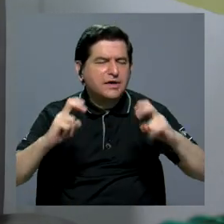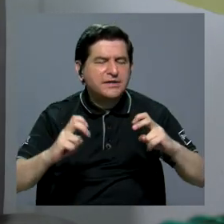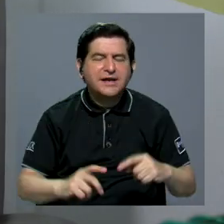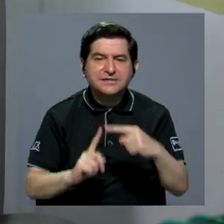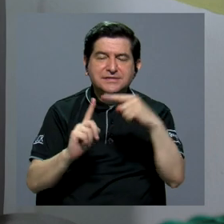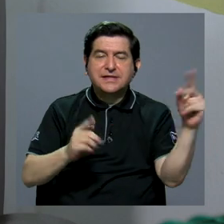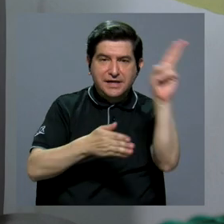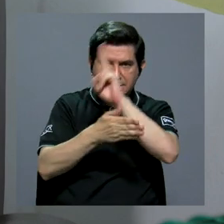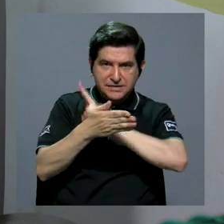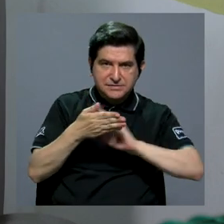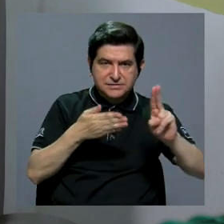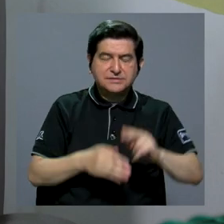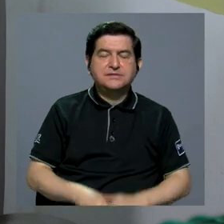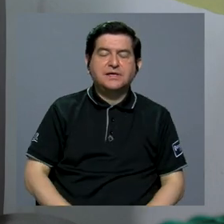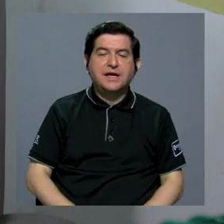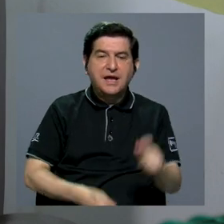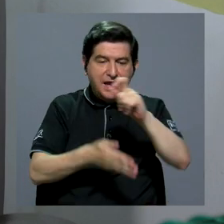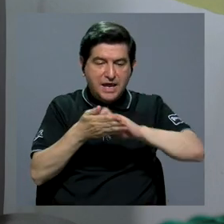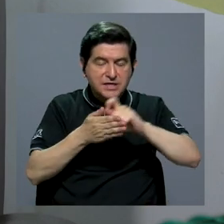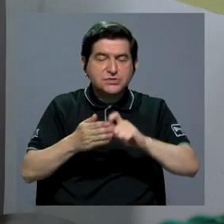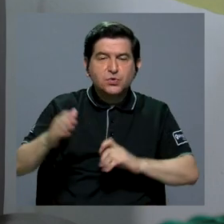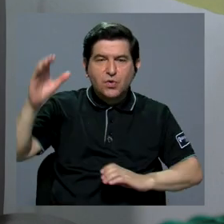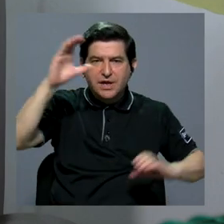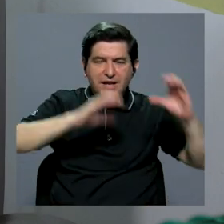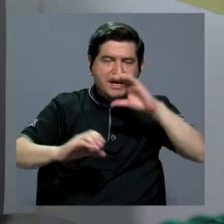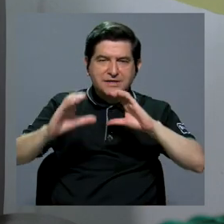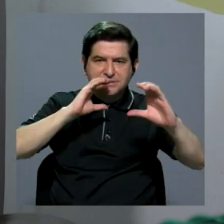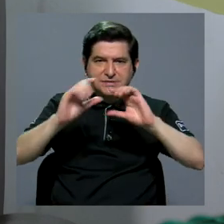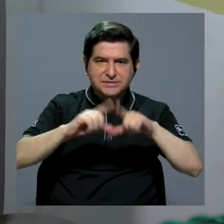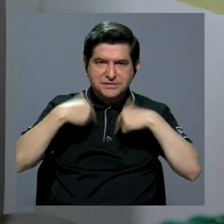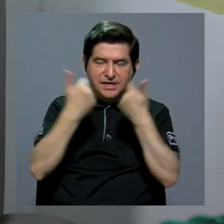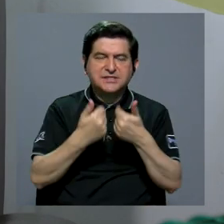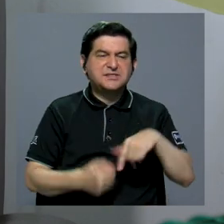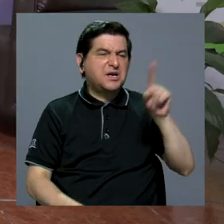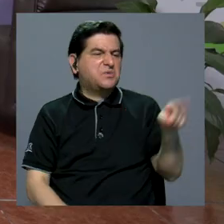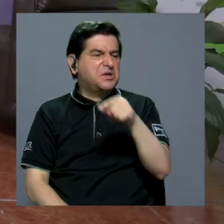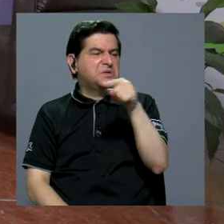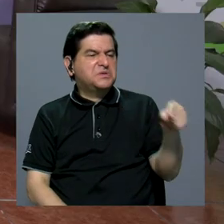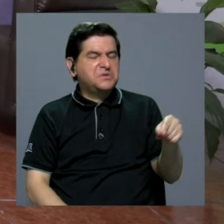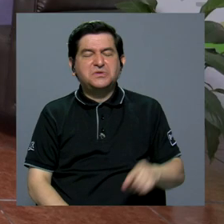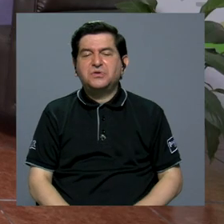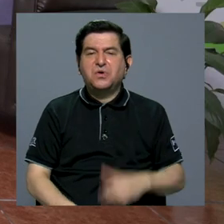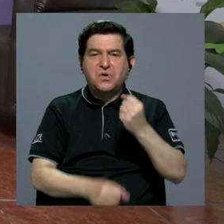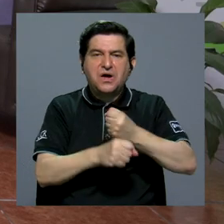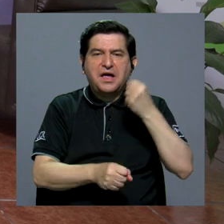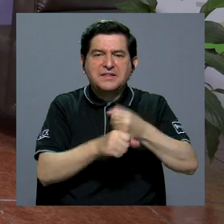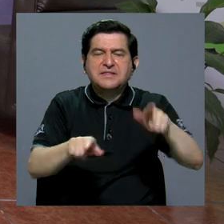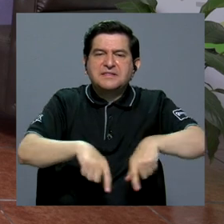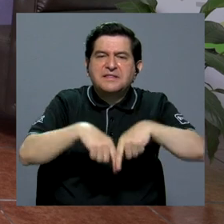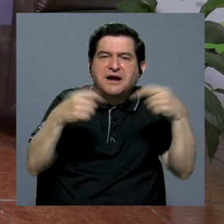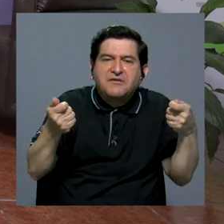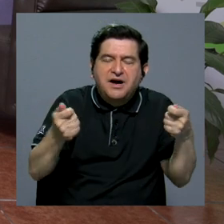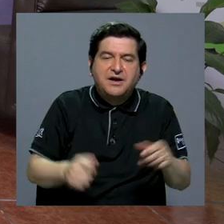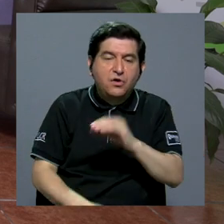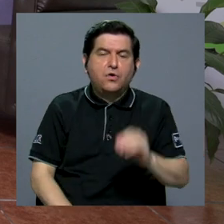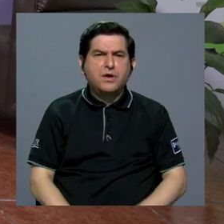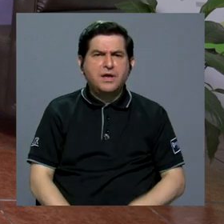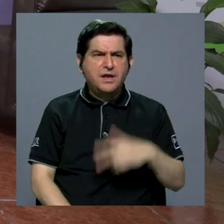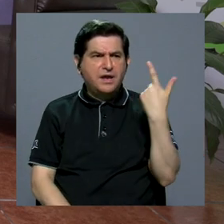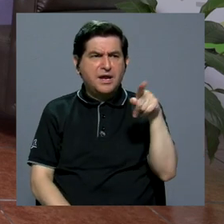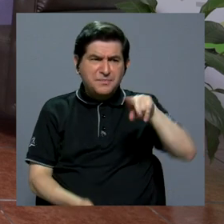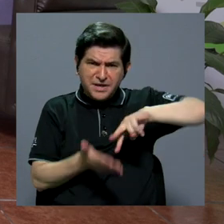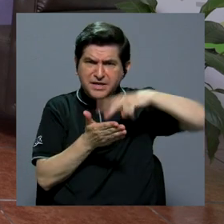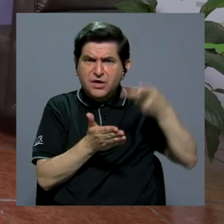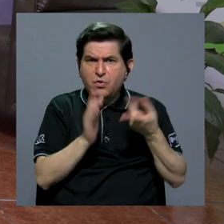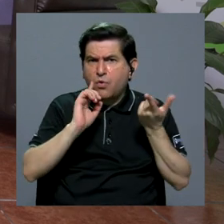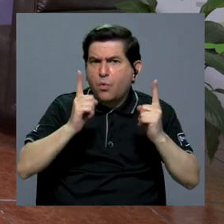desde la academia, desde la Escuela de Ciencia y Telecomunicación cuando se desacredita constantemente el quehacer de la prensa y cuál es el riesgo que eso